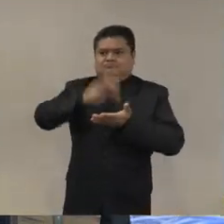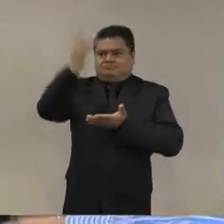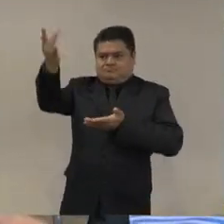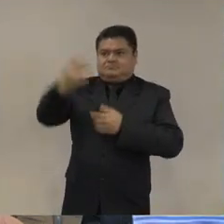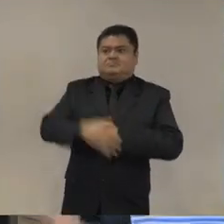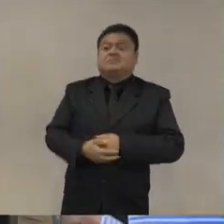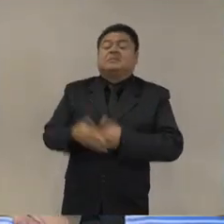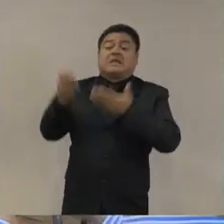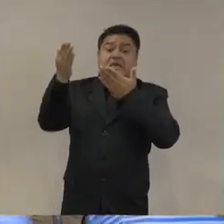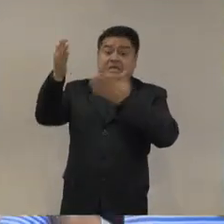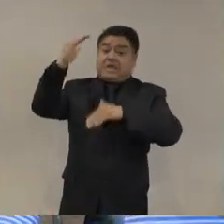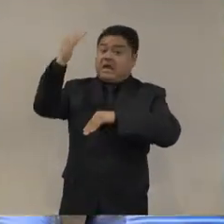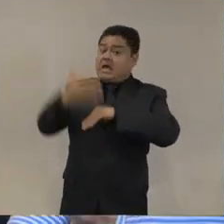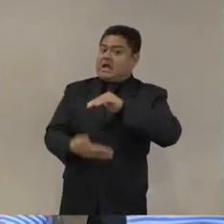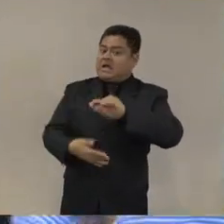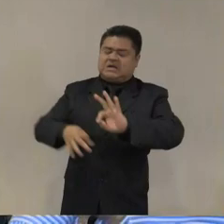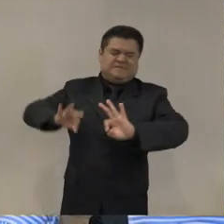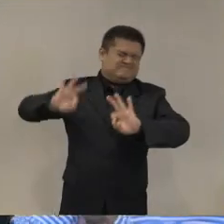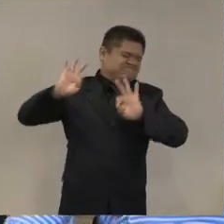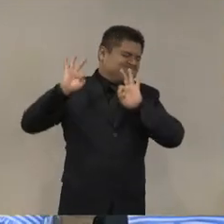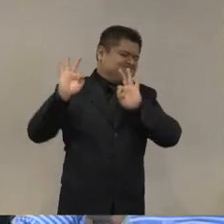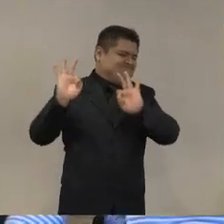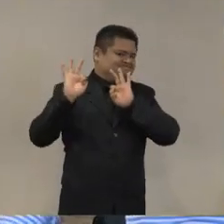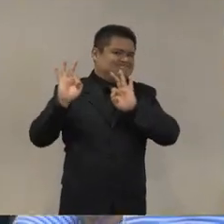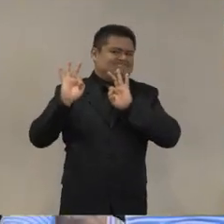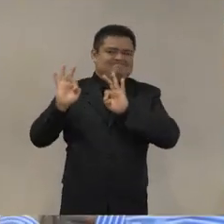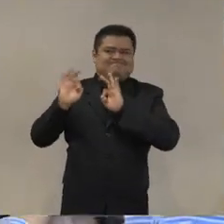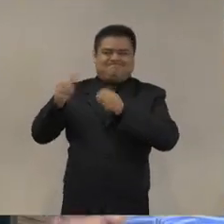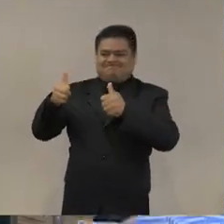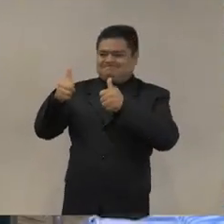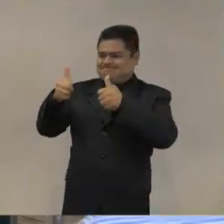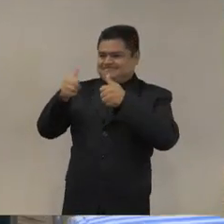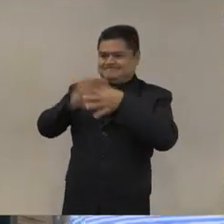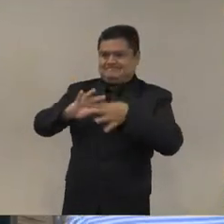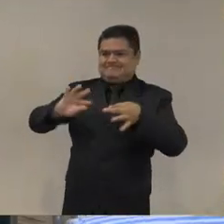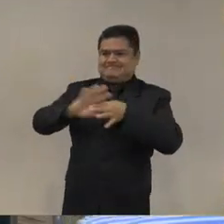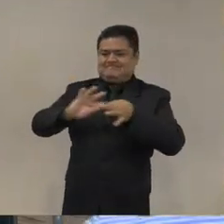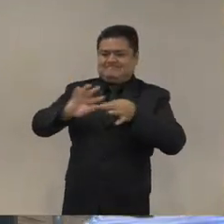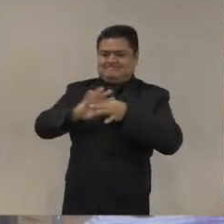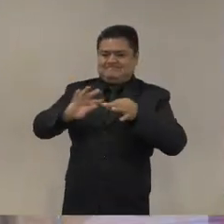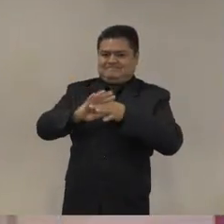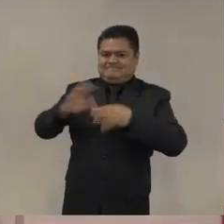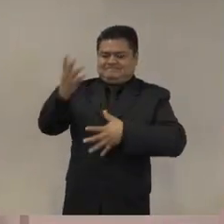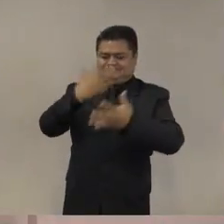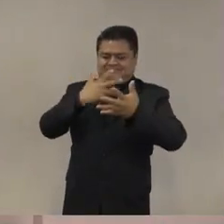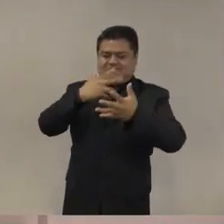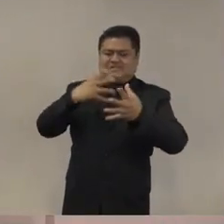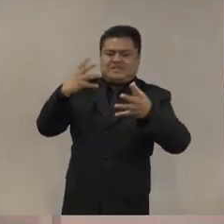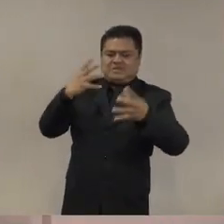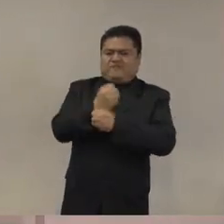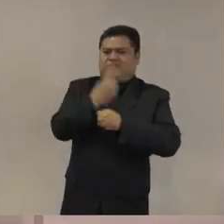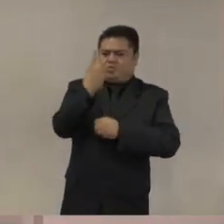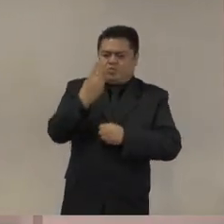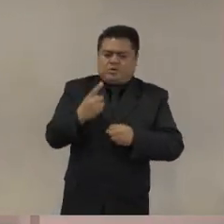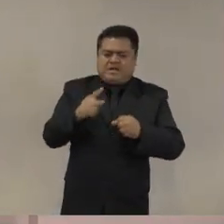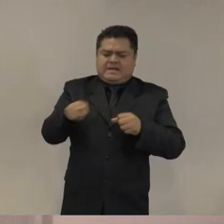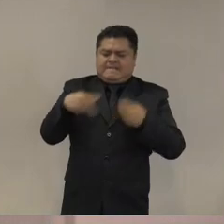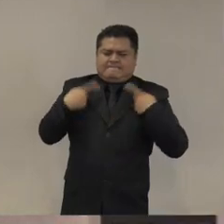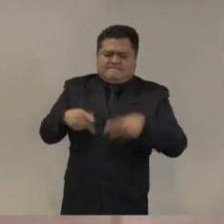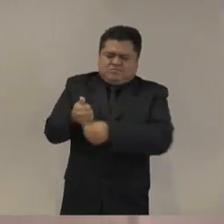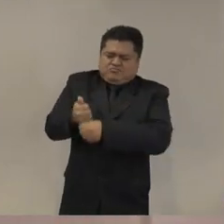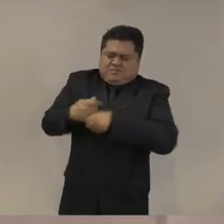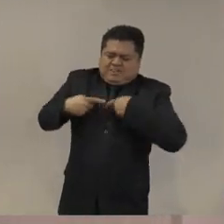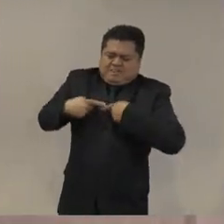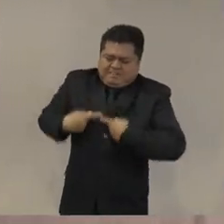y que cerra Eliana porque me parece que arranca con la palabra y cierra con la palabra pero una palabra que abre posibilidades Ernesto Eliana